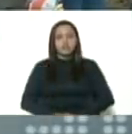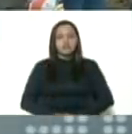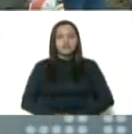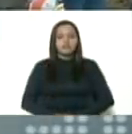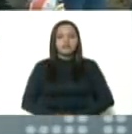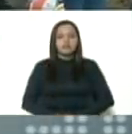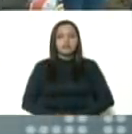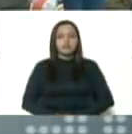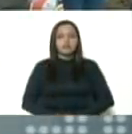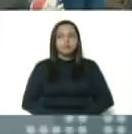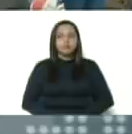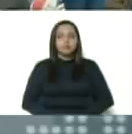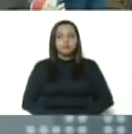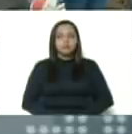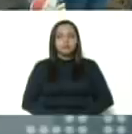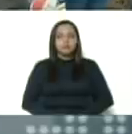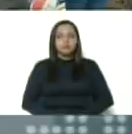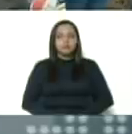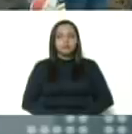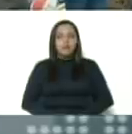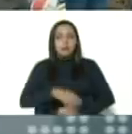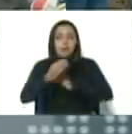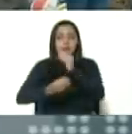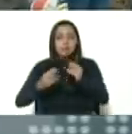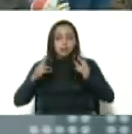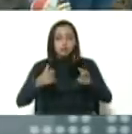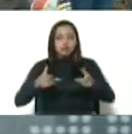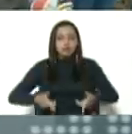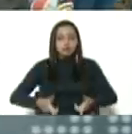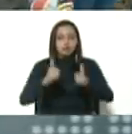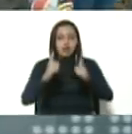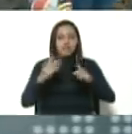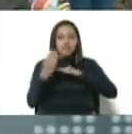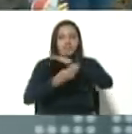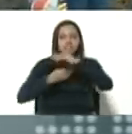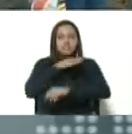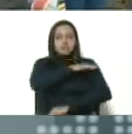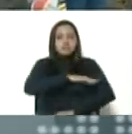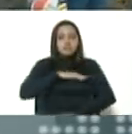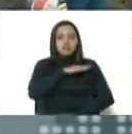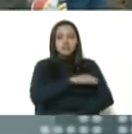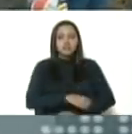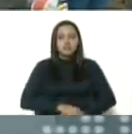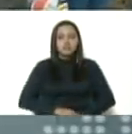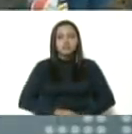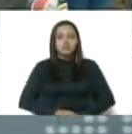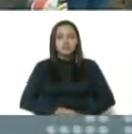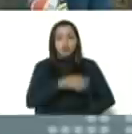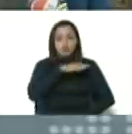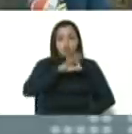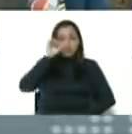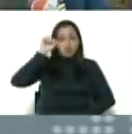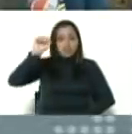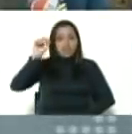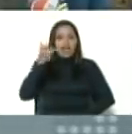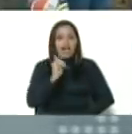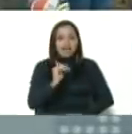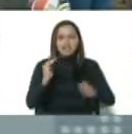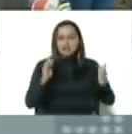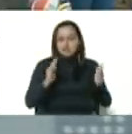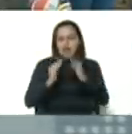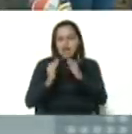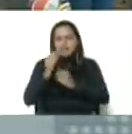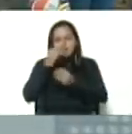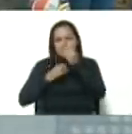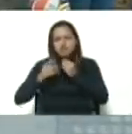Infante. Vamos a inaugurar esta base de misiones socialistas. Que tiene su casa de alimentación.